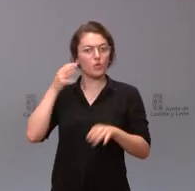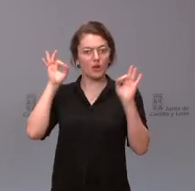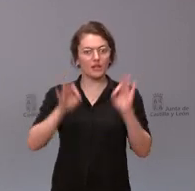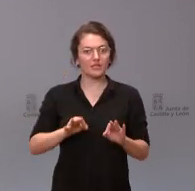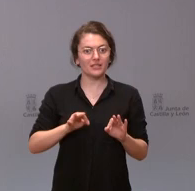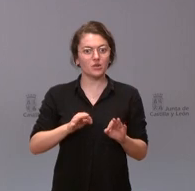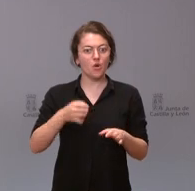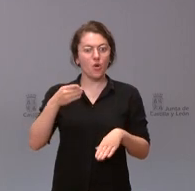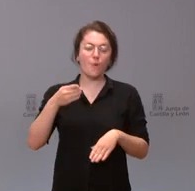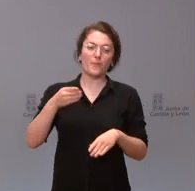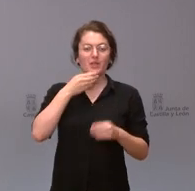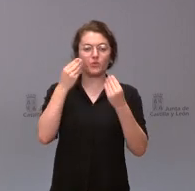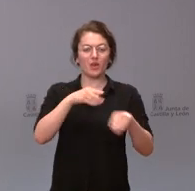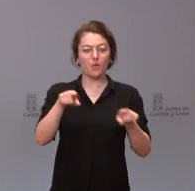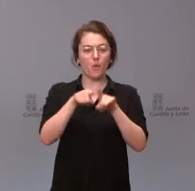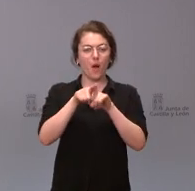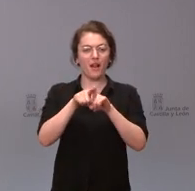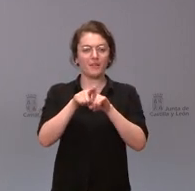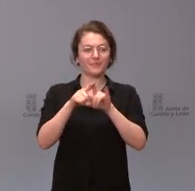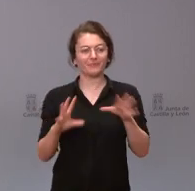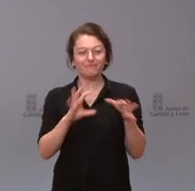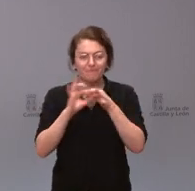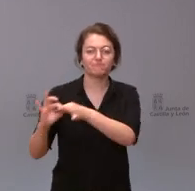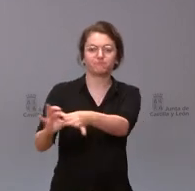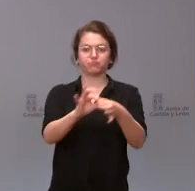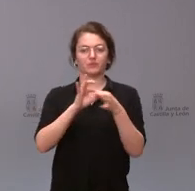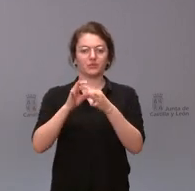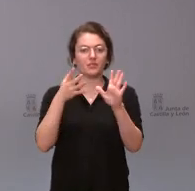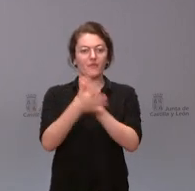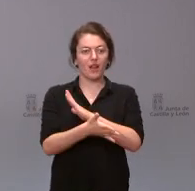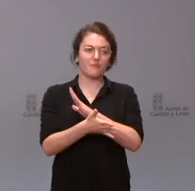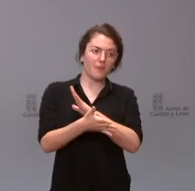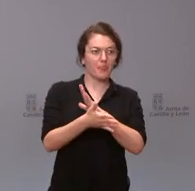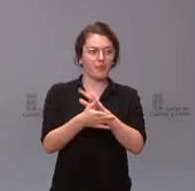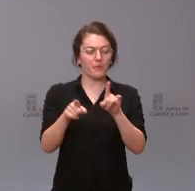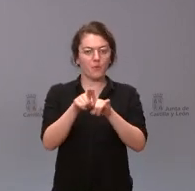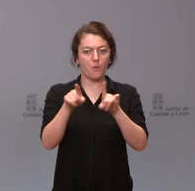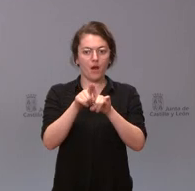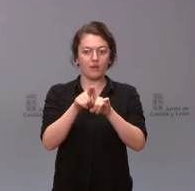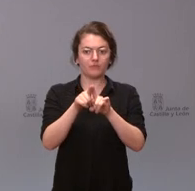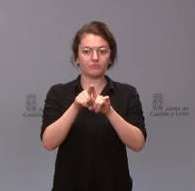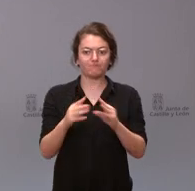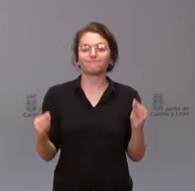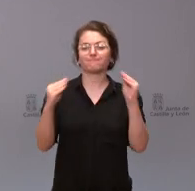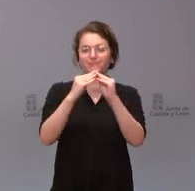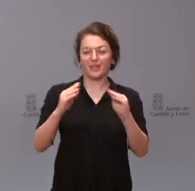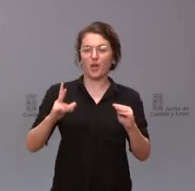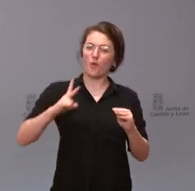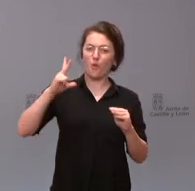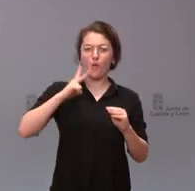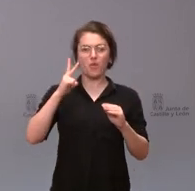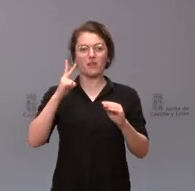historia es algo que nos debe unir es algo que debe generar cohesión es algo que debe generar concordia y nunca